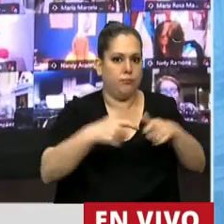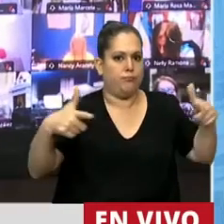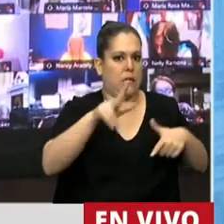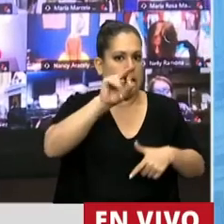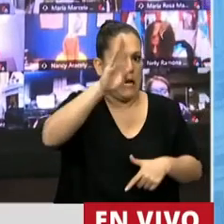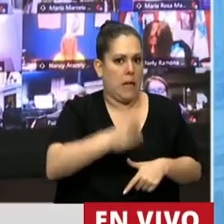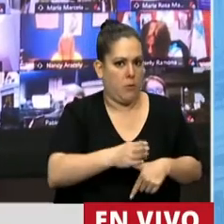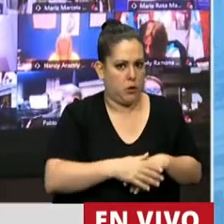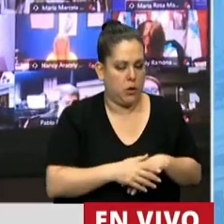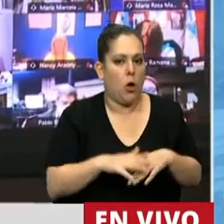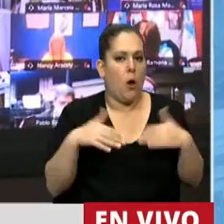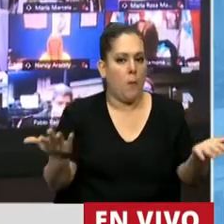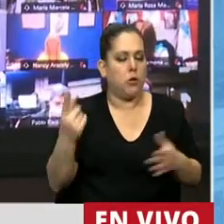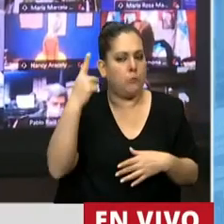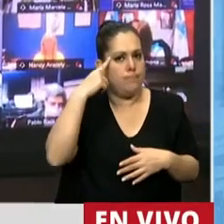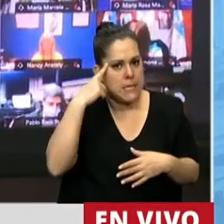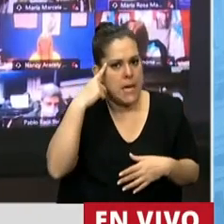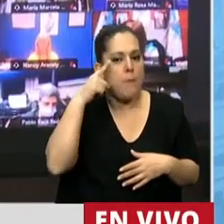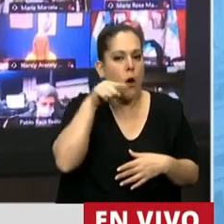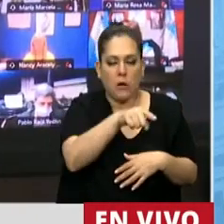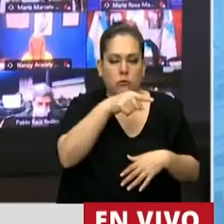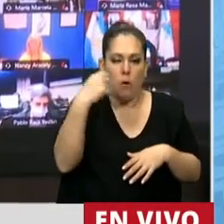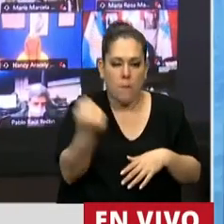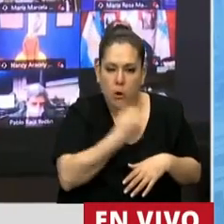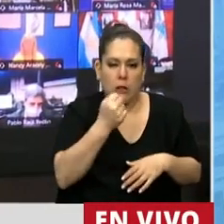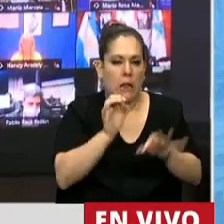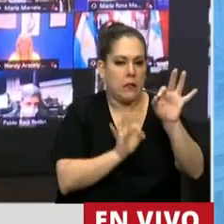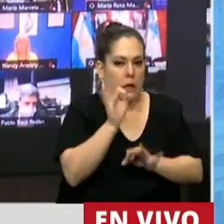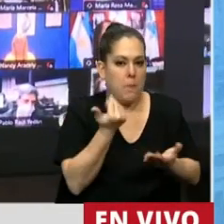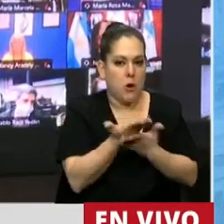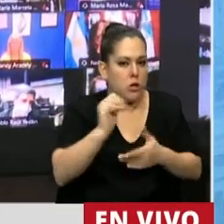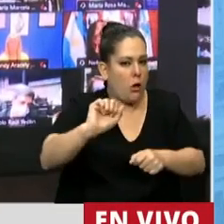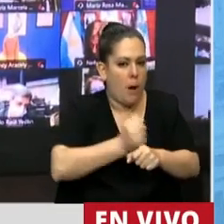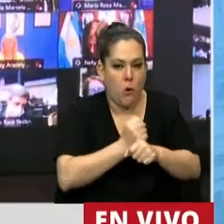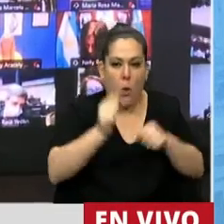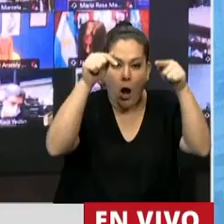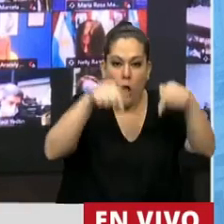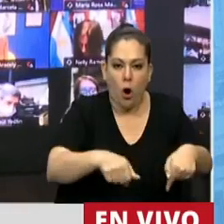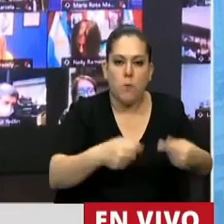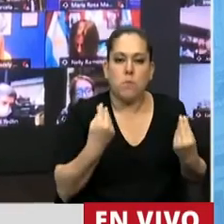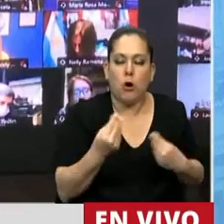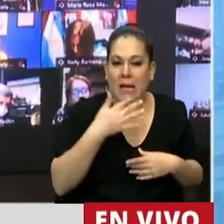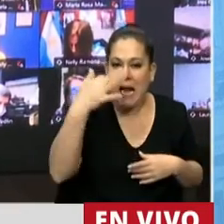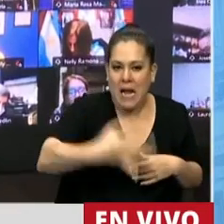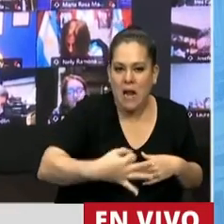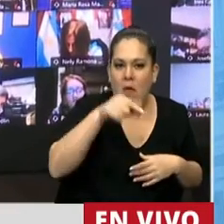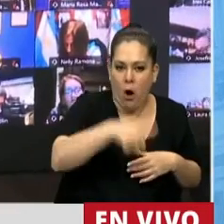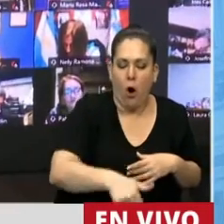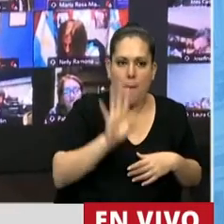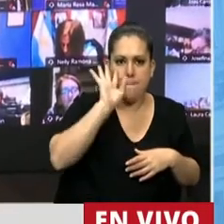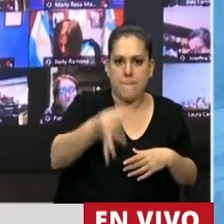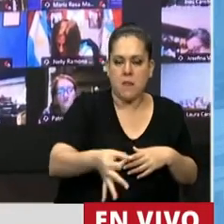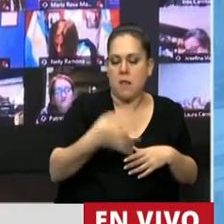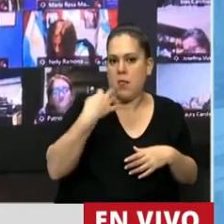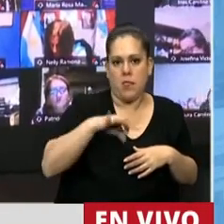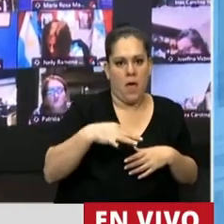Es por eso que creemos que este proyecto es fundamental para que sea aprobado el día de hoy porque es ahora cuando debemos realizar los mayores esfuerzos para